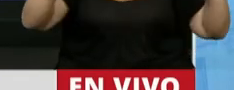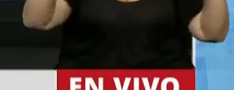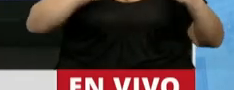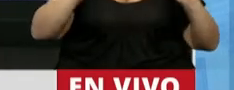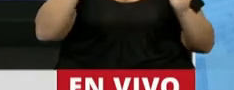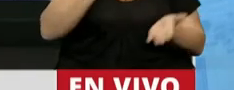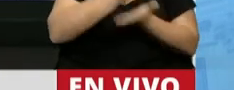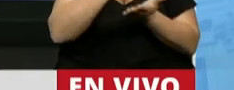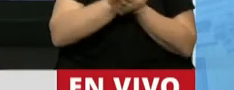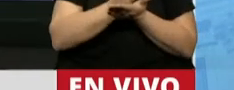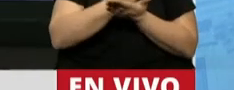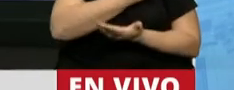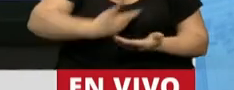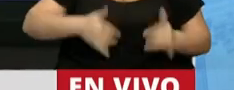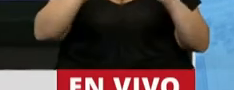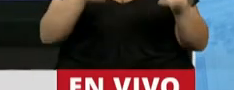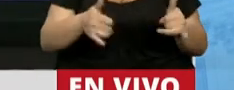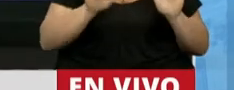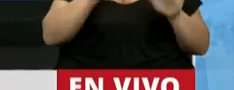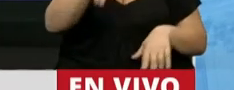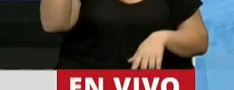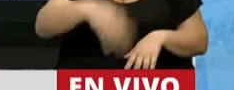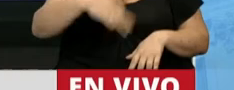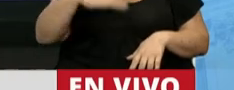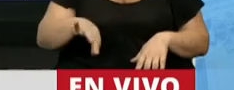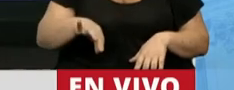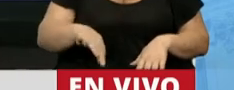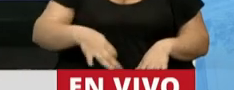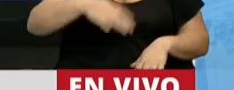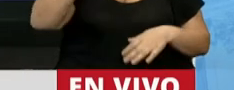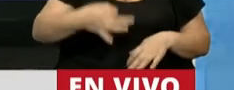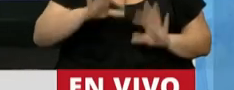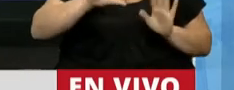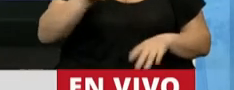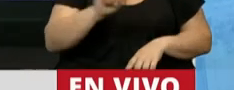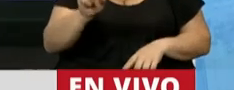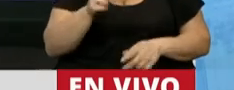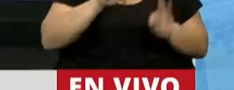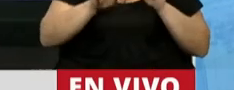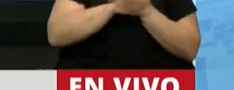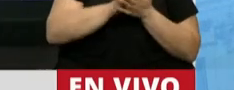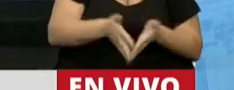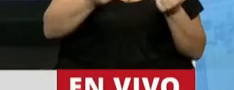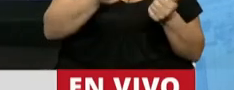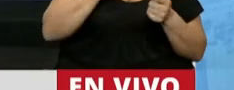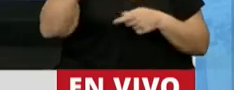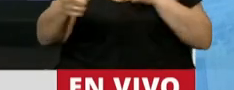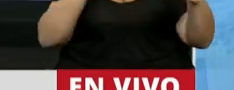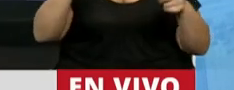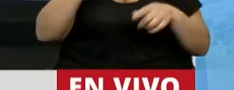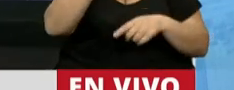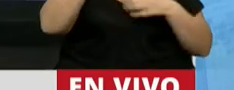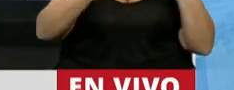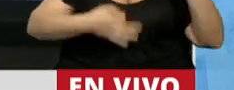Tienen todo el derecho a conducir y gobernar, pero tienen la obligación de hacerlo sin trampas, sin buscar atajos y sin atropellar a las